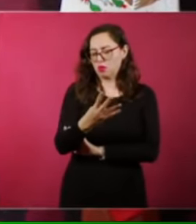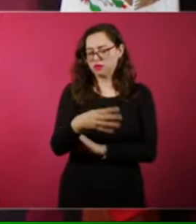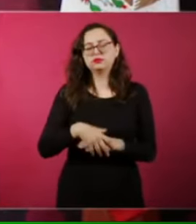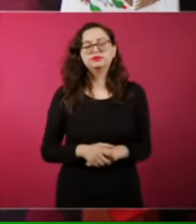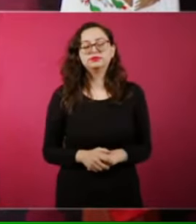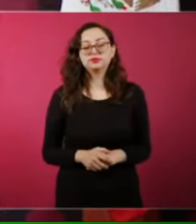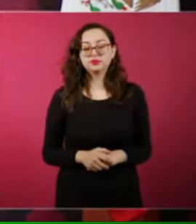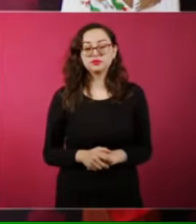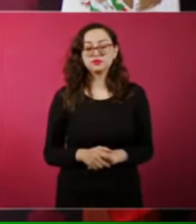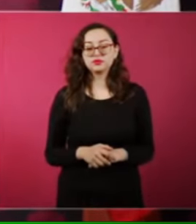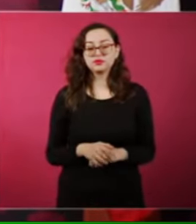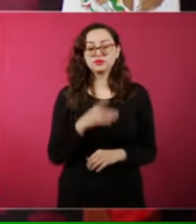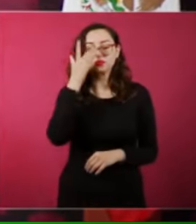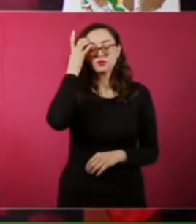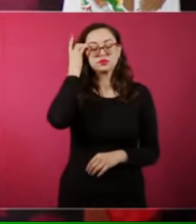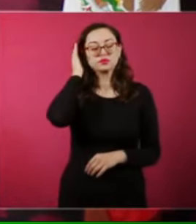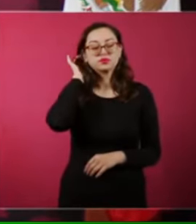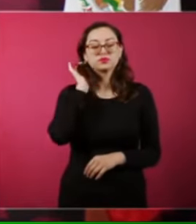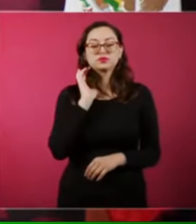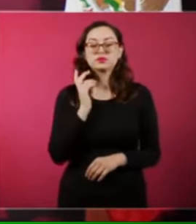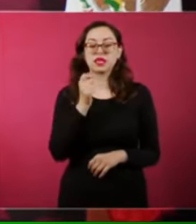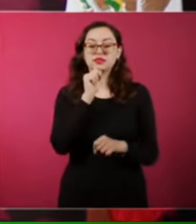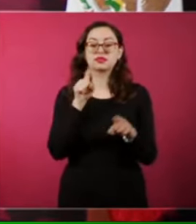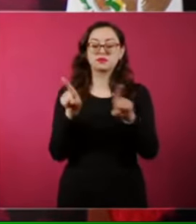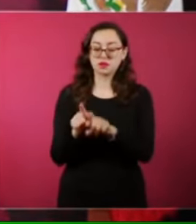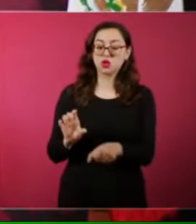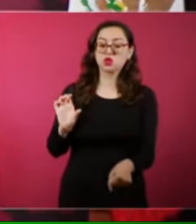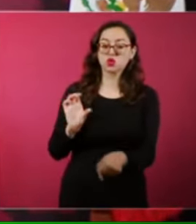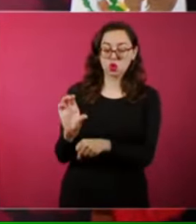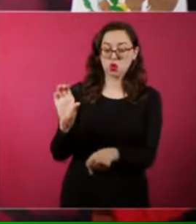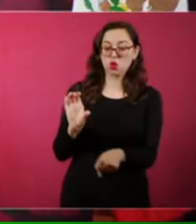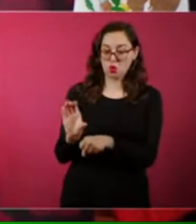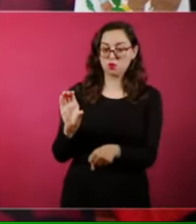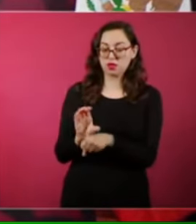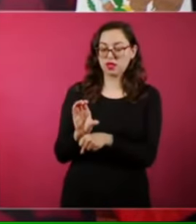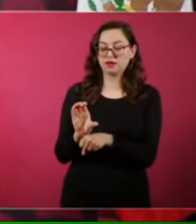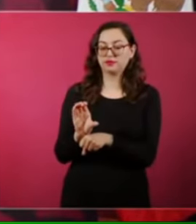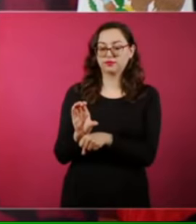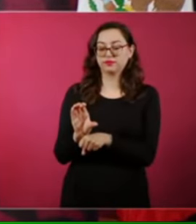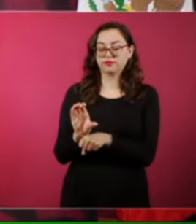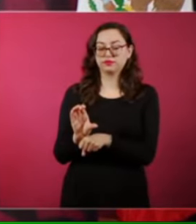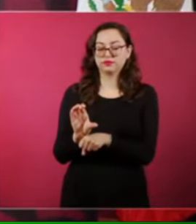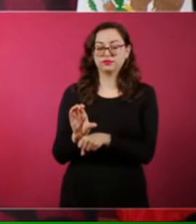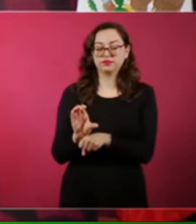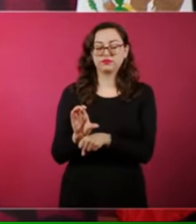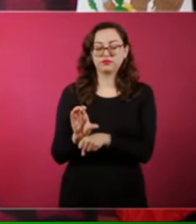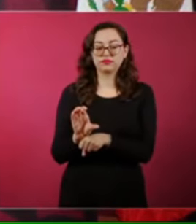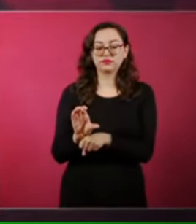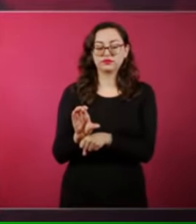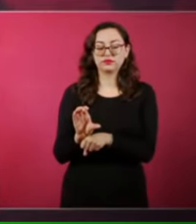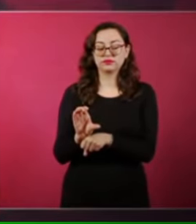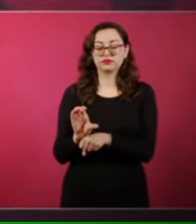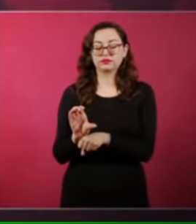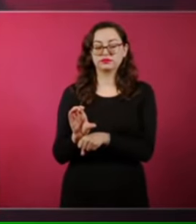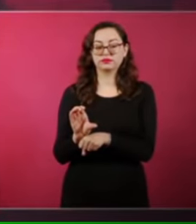Y estaban también los colombianos que no querían que se separara